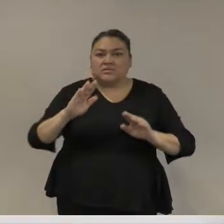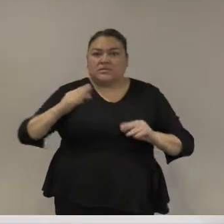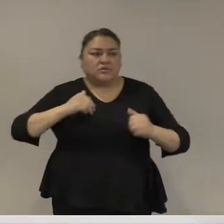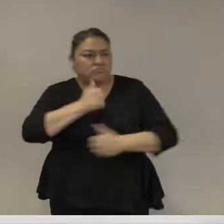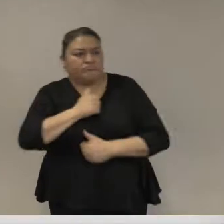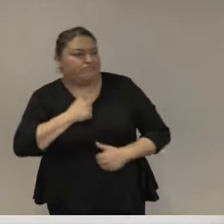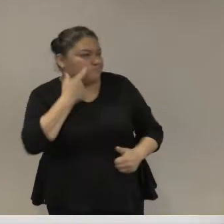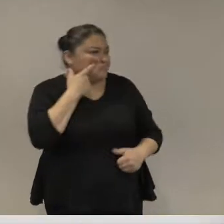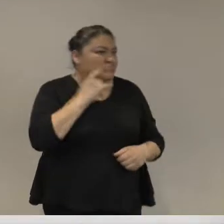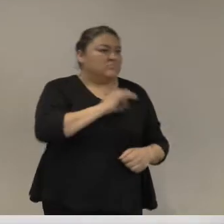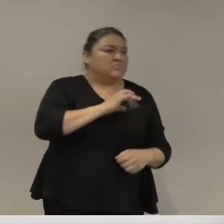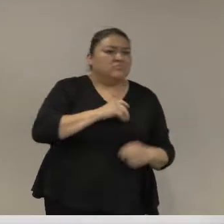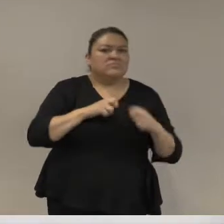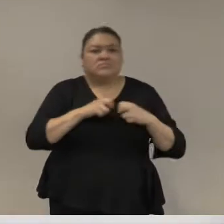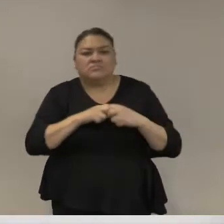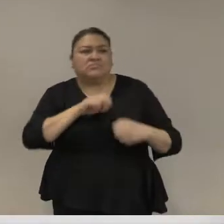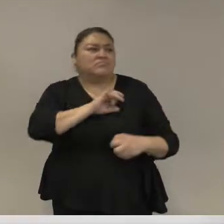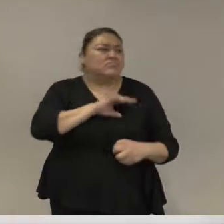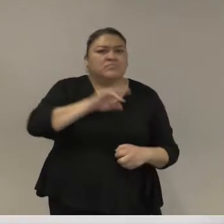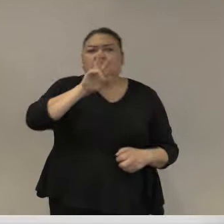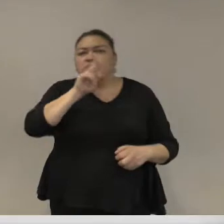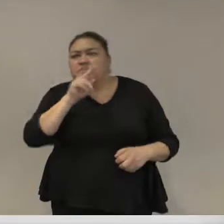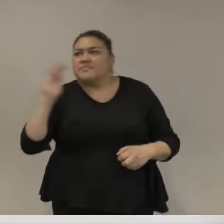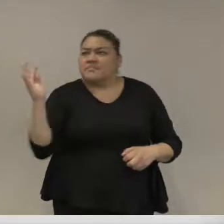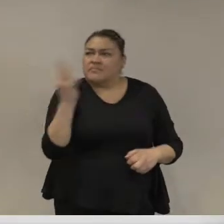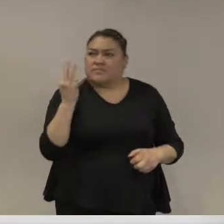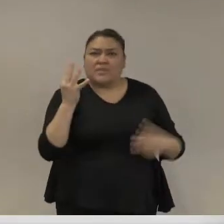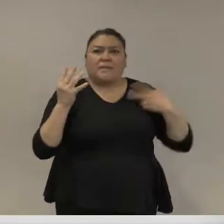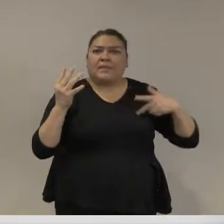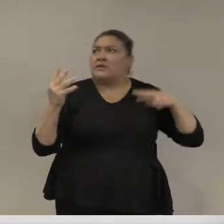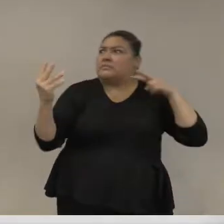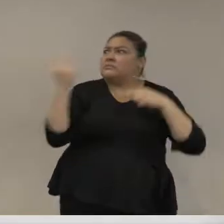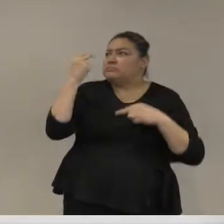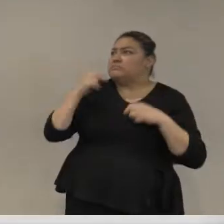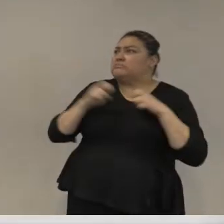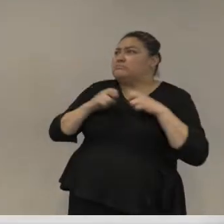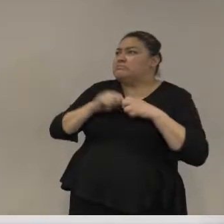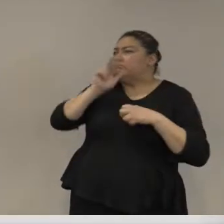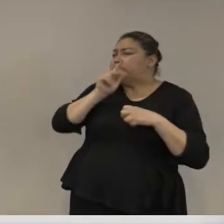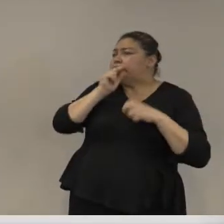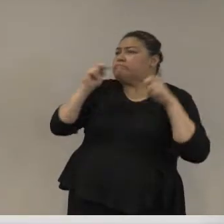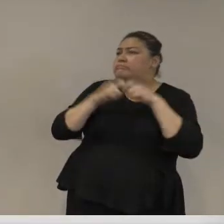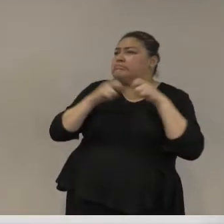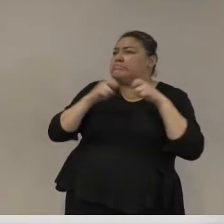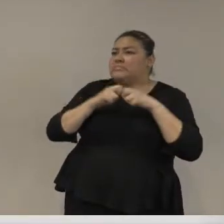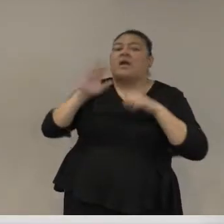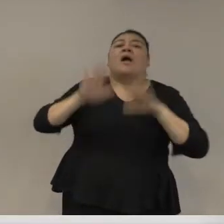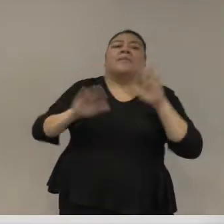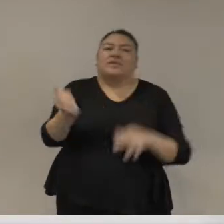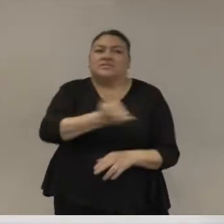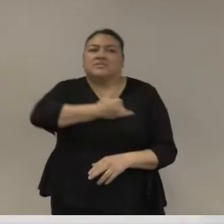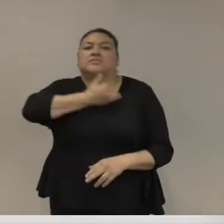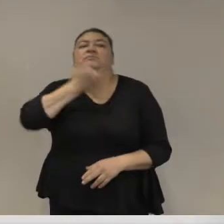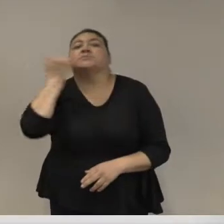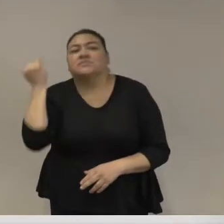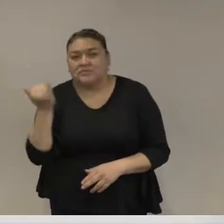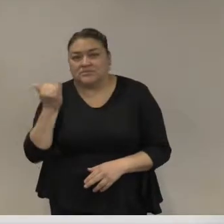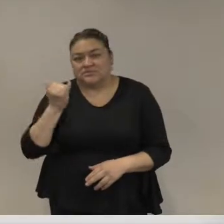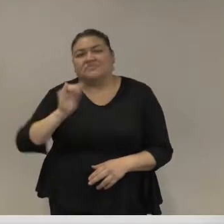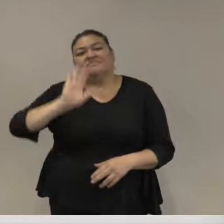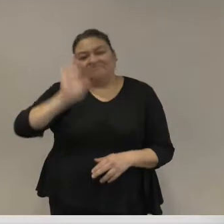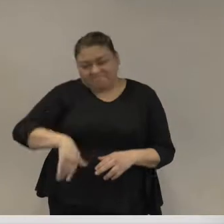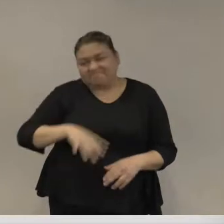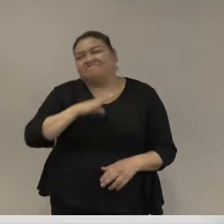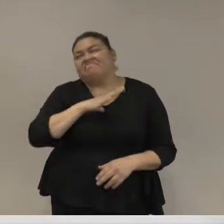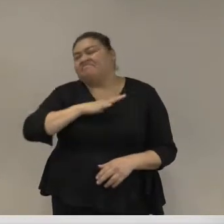muchas veces jóvenes de poco entrenados y ciudadanos nerviosos a veces se cometen errores trágicos y eso sí ha pasado